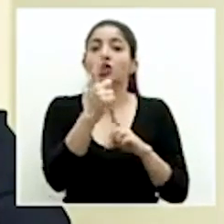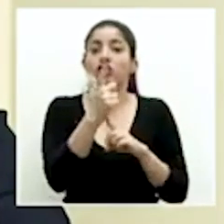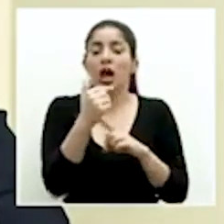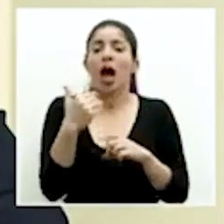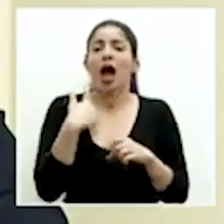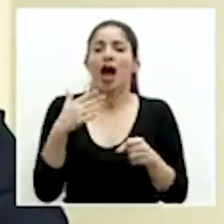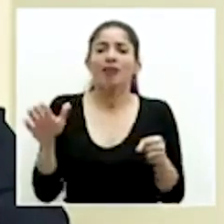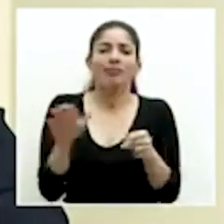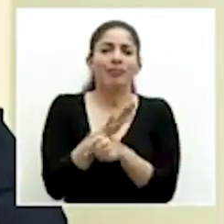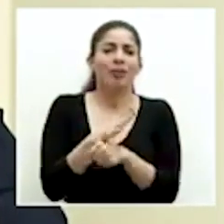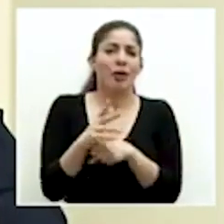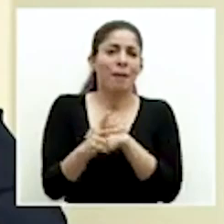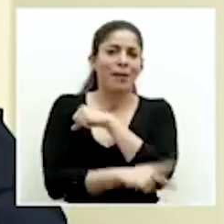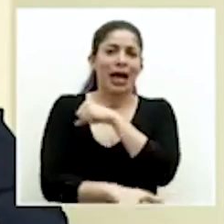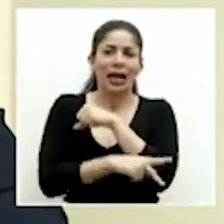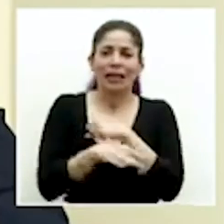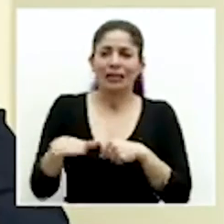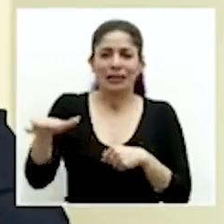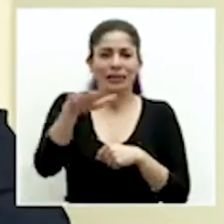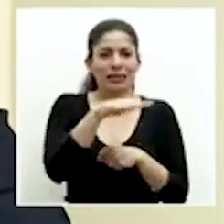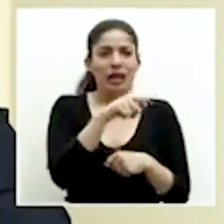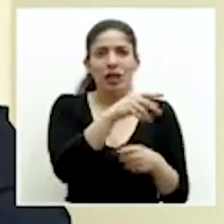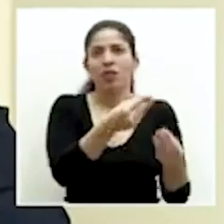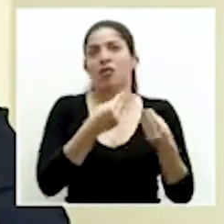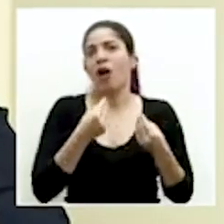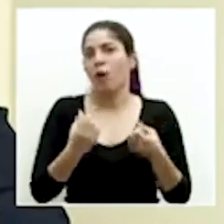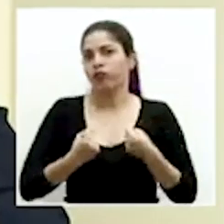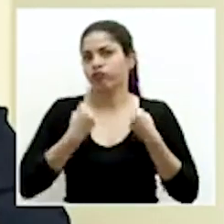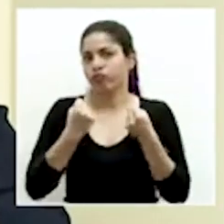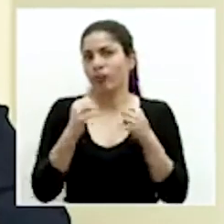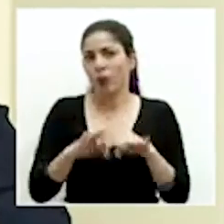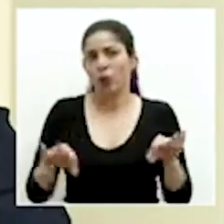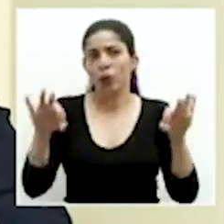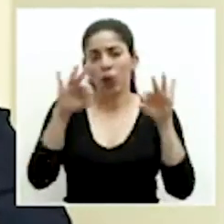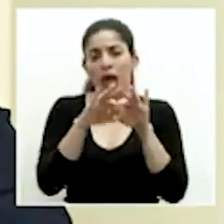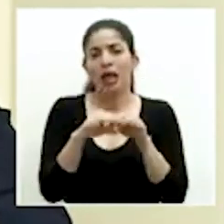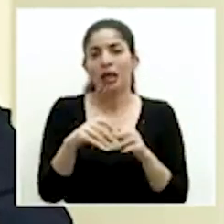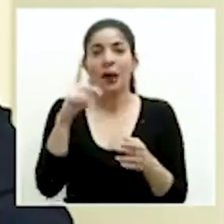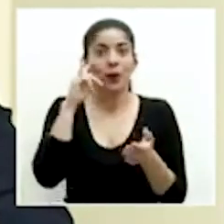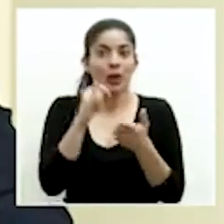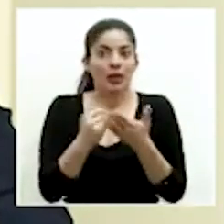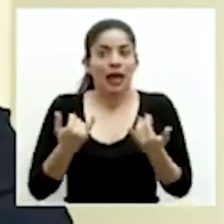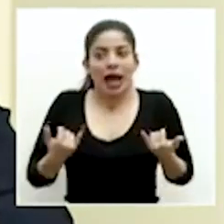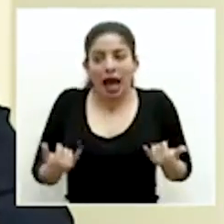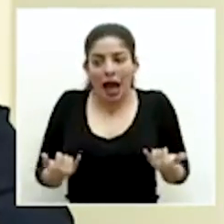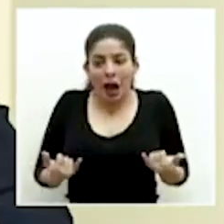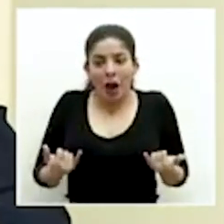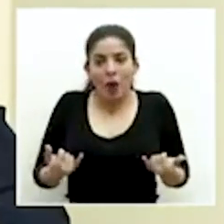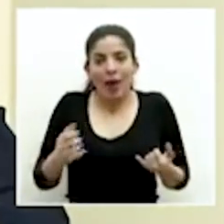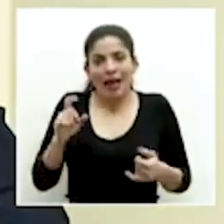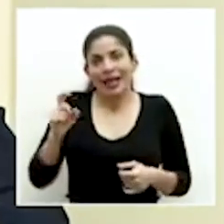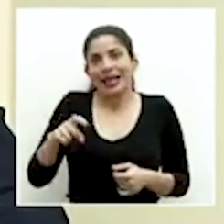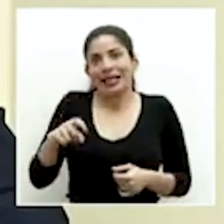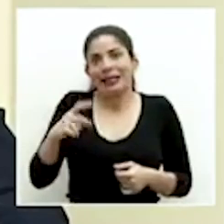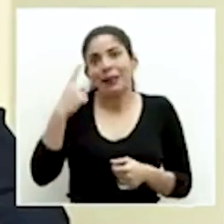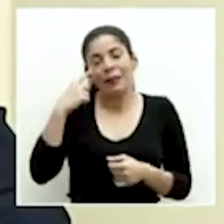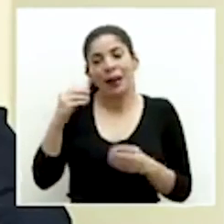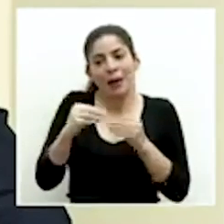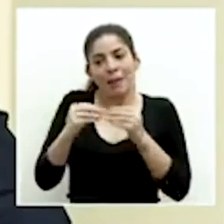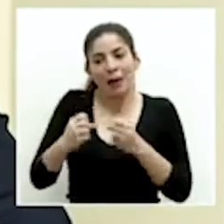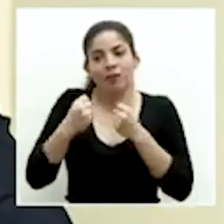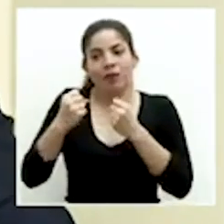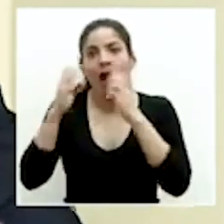país y eso genera una fortaleza importante de la cual se requiere precisamente en el fortalecimiento a la atención